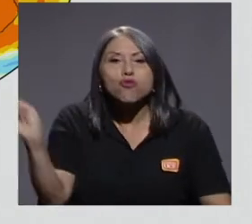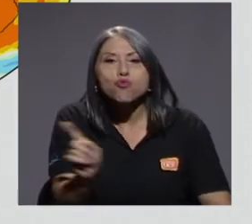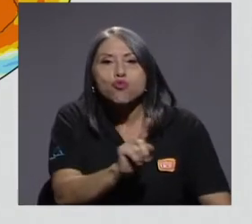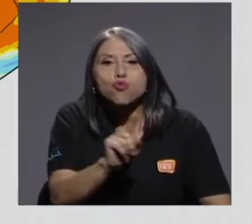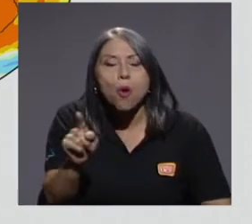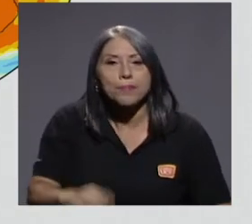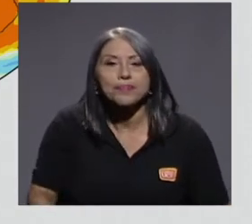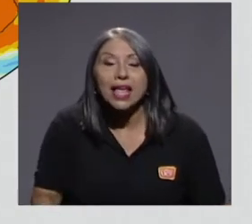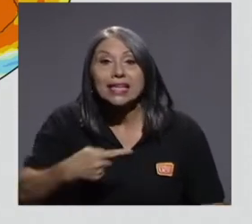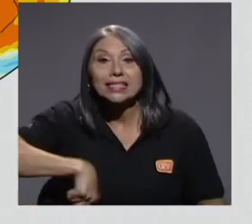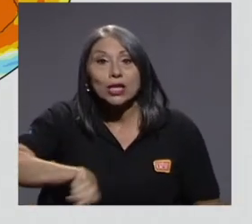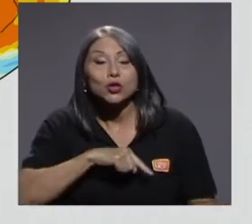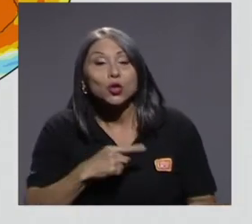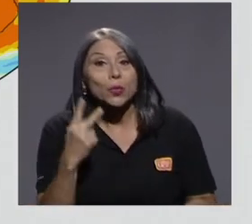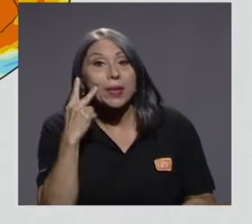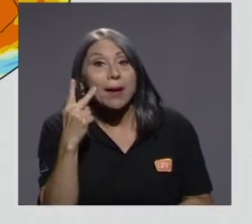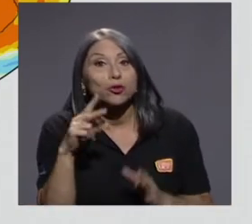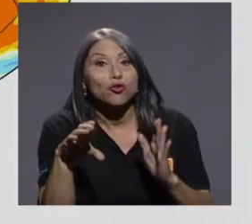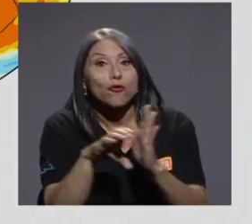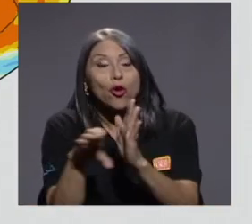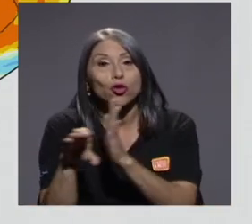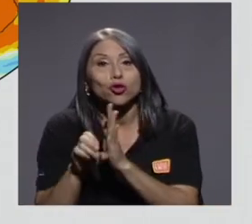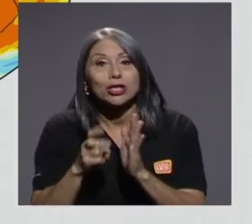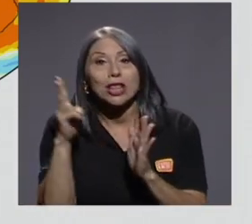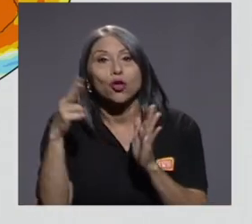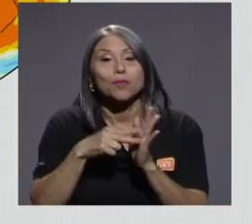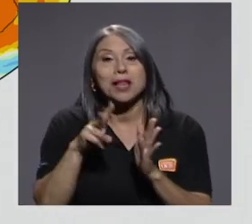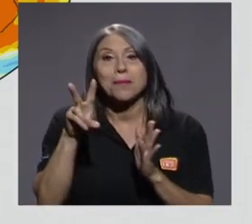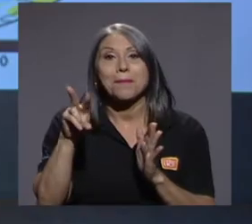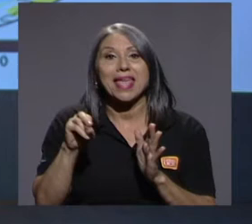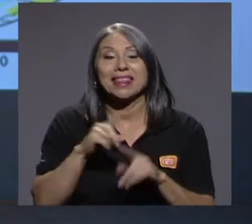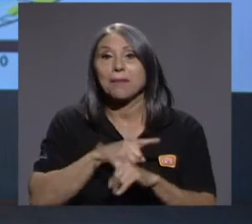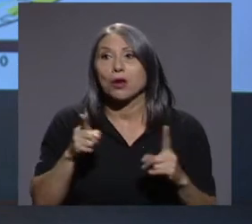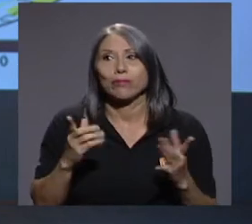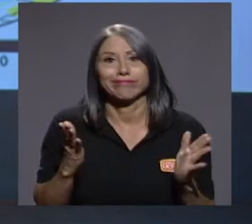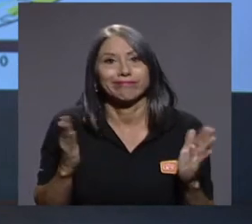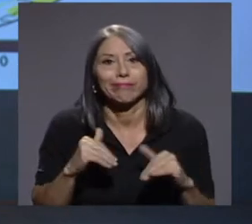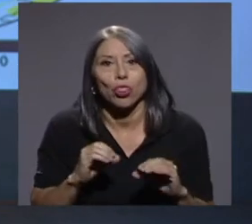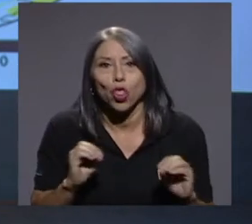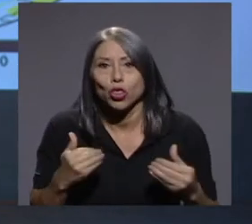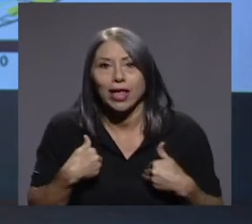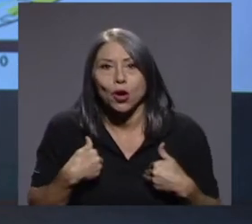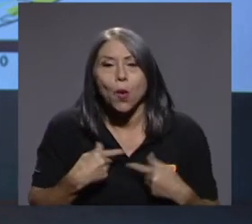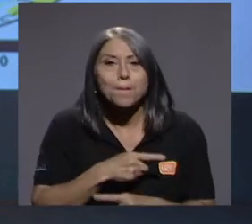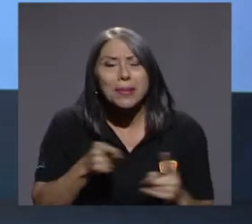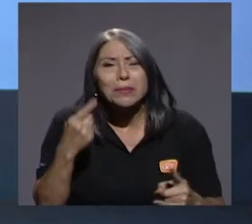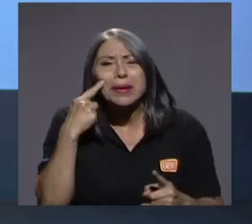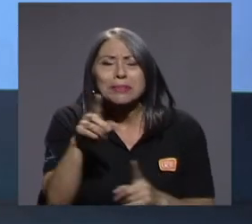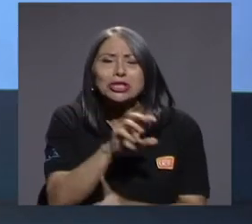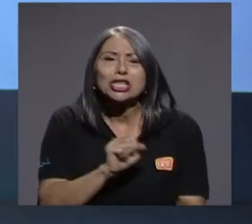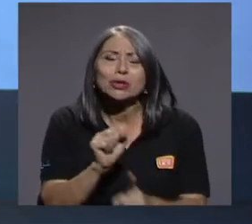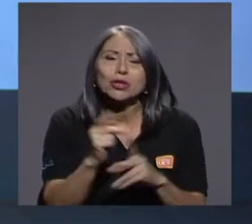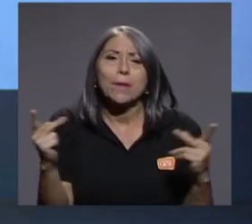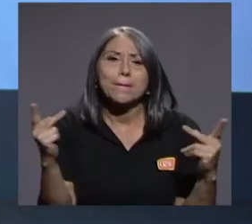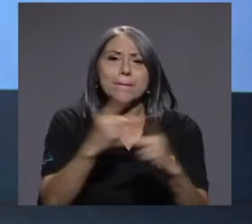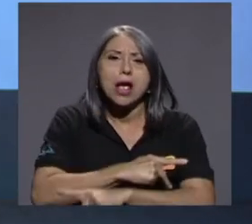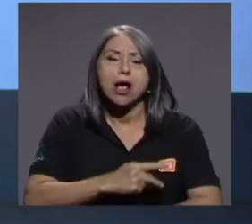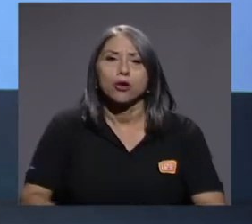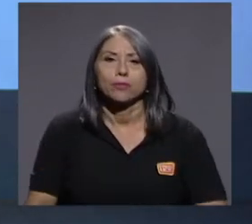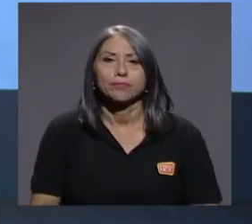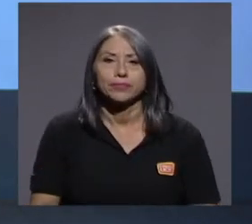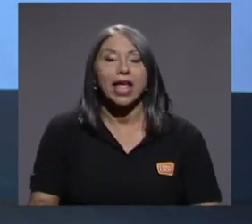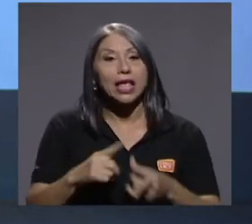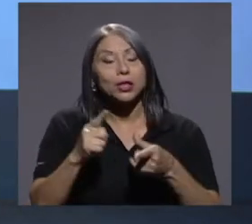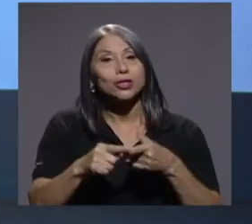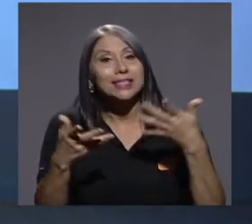Y si viéramos fotos al 2020, que lamentablemente no las tengo, el panorama es peor aún. Entonces, con un